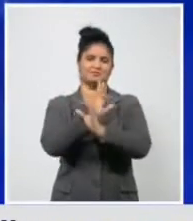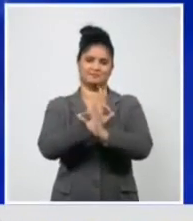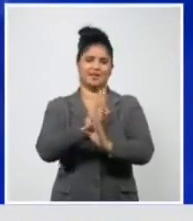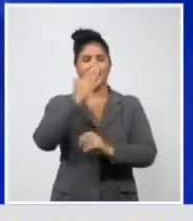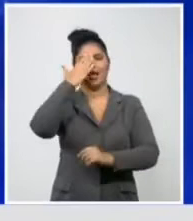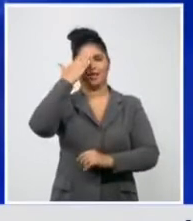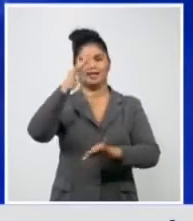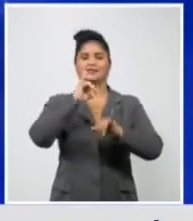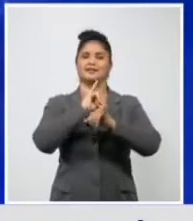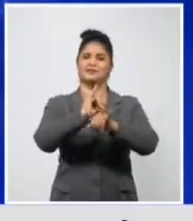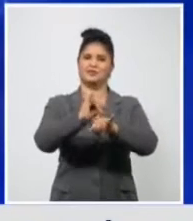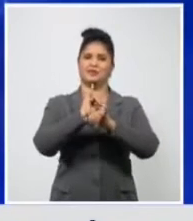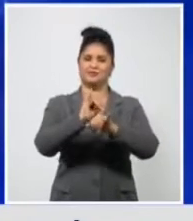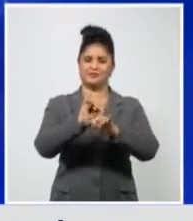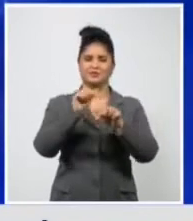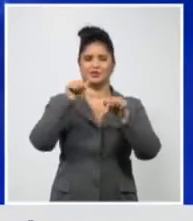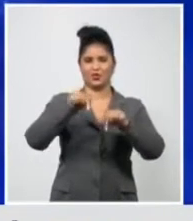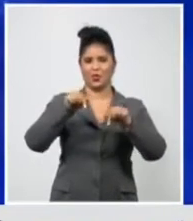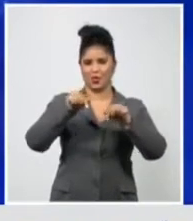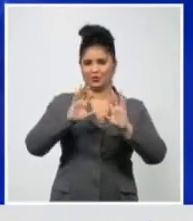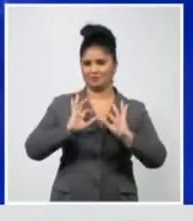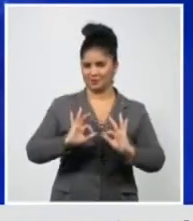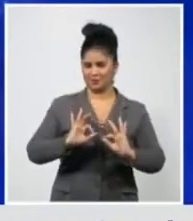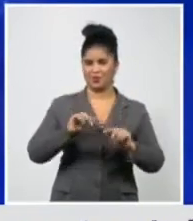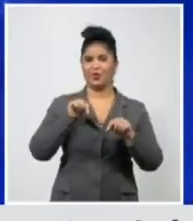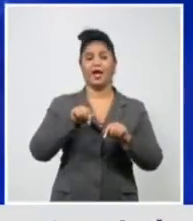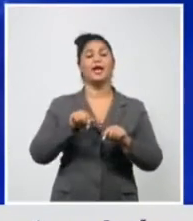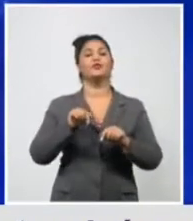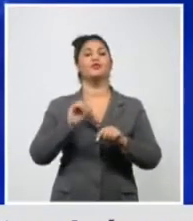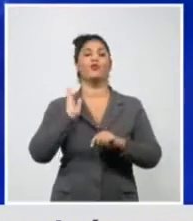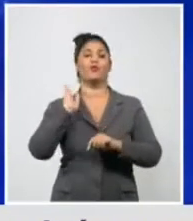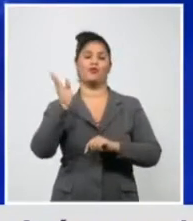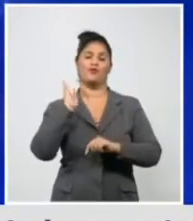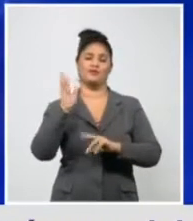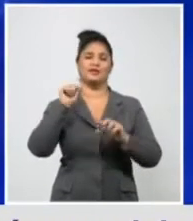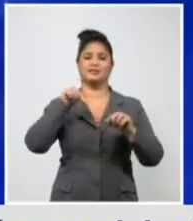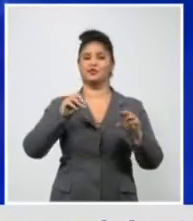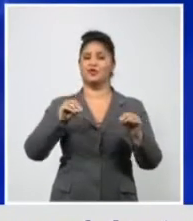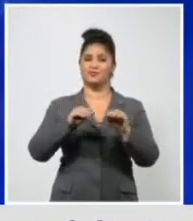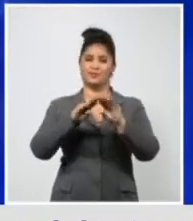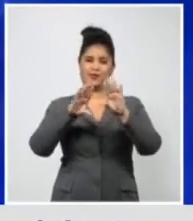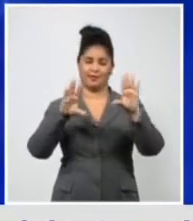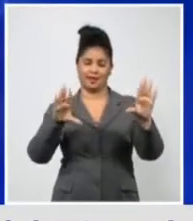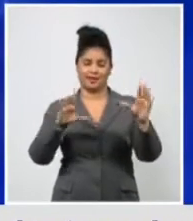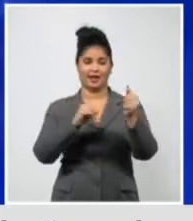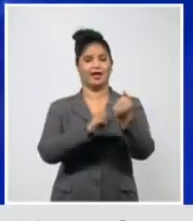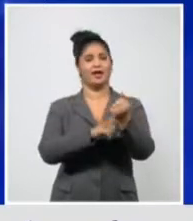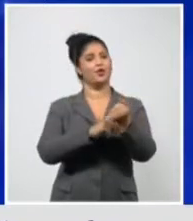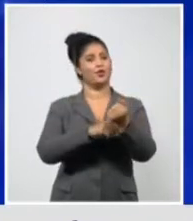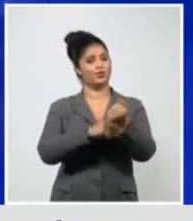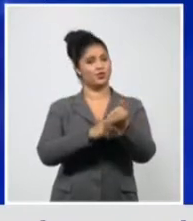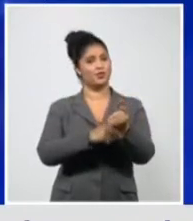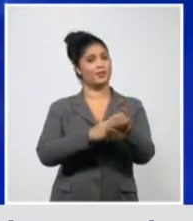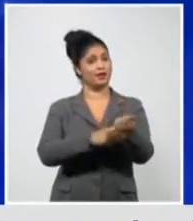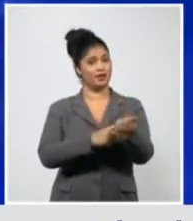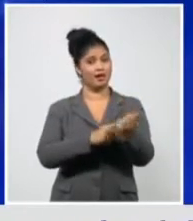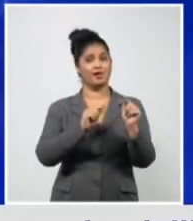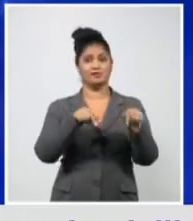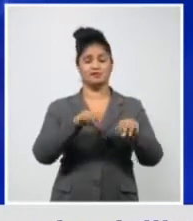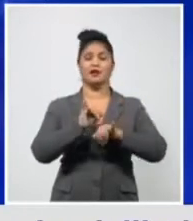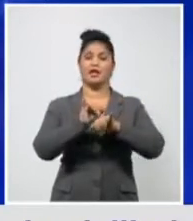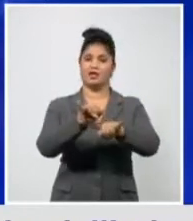su presencia en nuestro estudio como parte de la conferencia que siempre traslada la información más actualizada sobre el